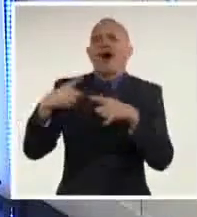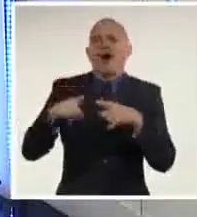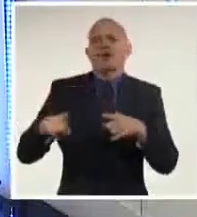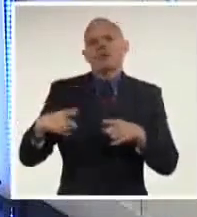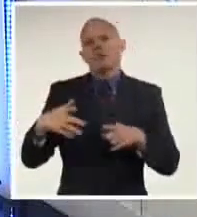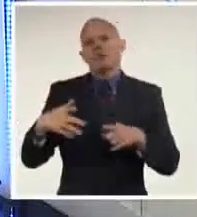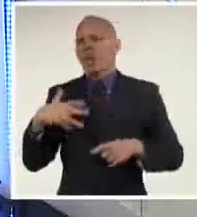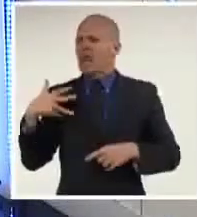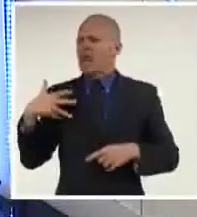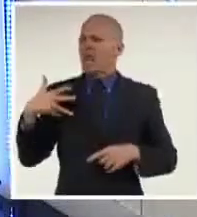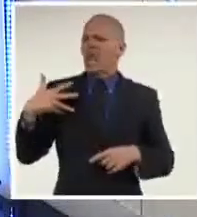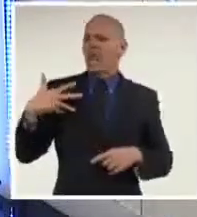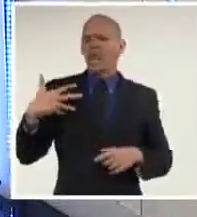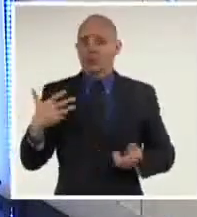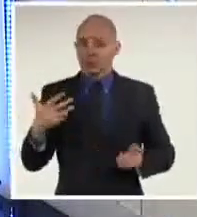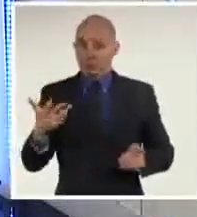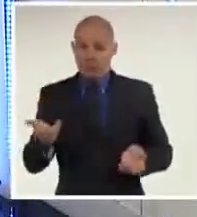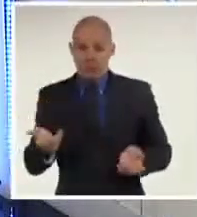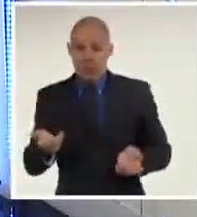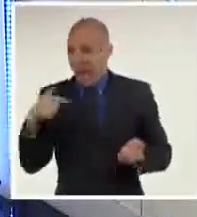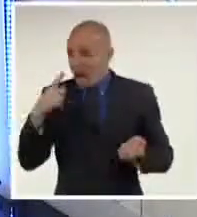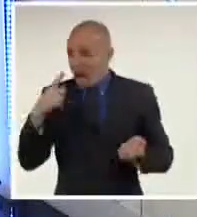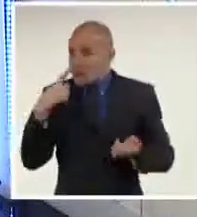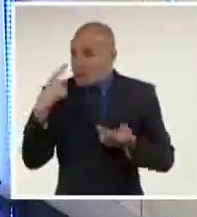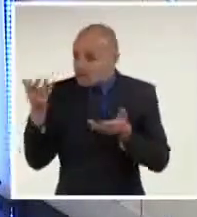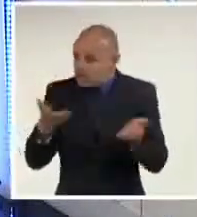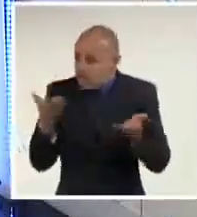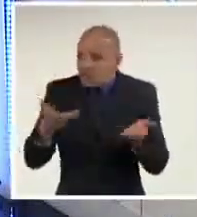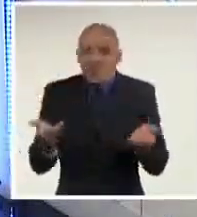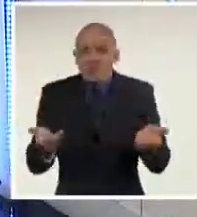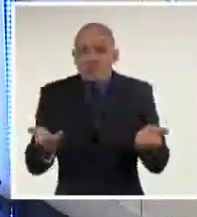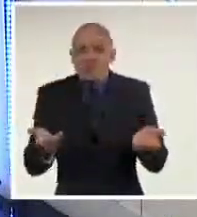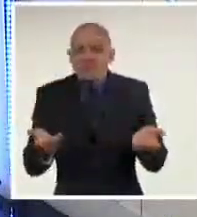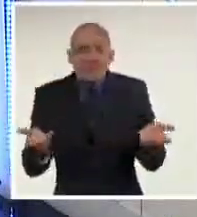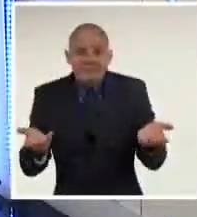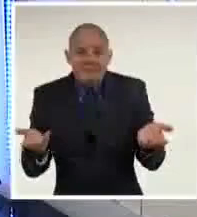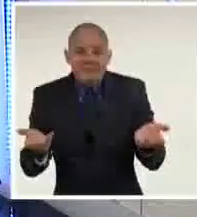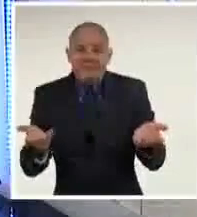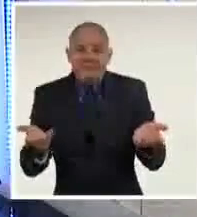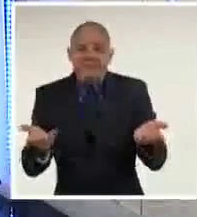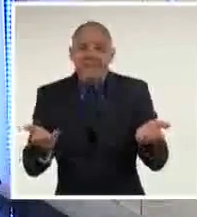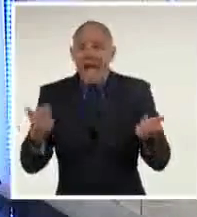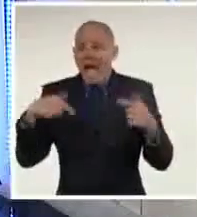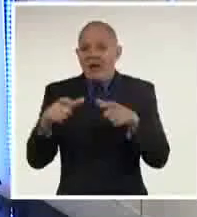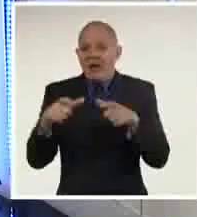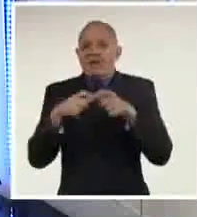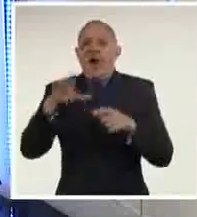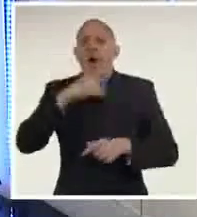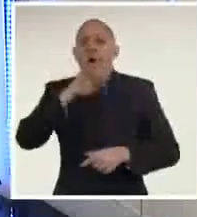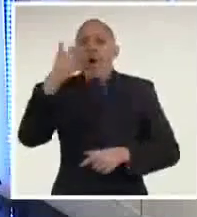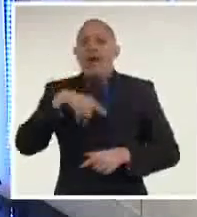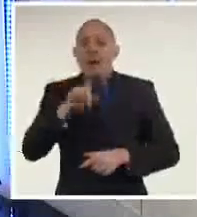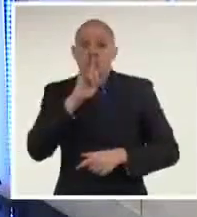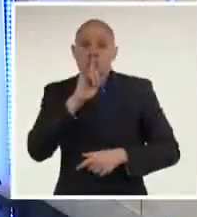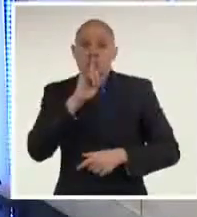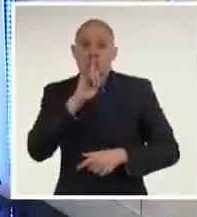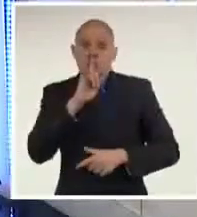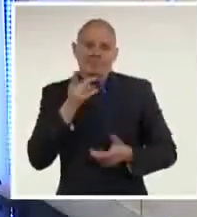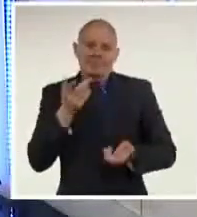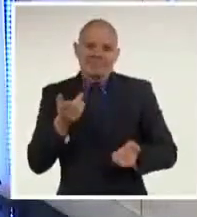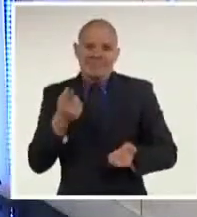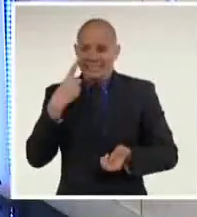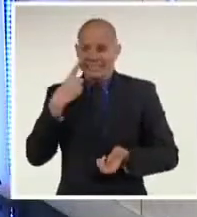Boluarte. Si cabe alguna duda de dónde están las lealtades de esa mujer, de esa presidenta, veamos cómo su gobierno protege a